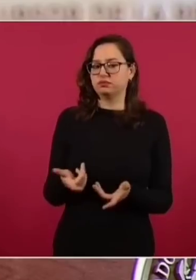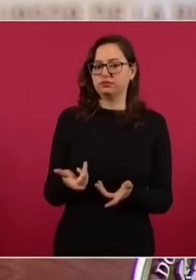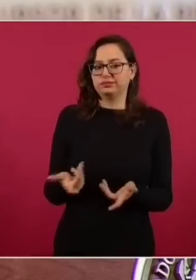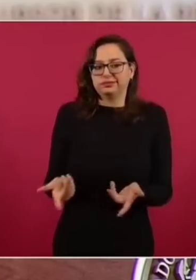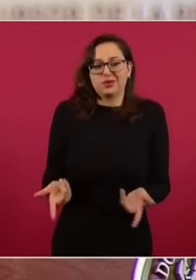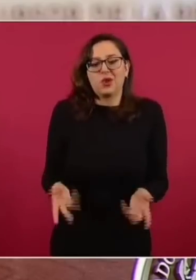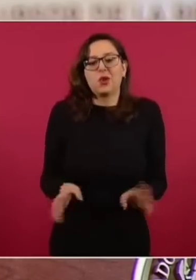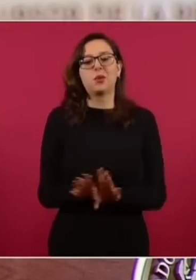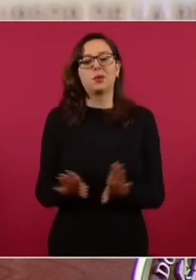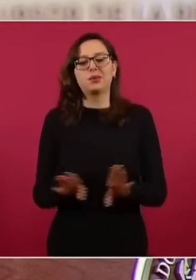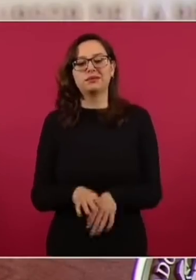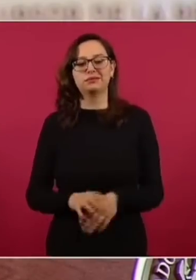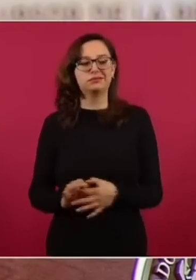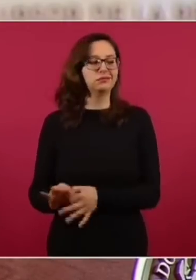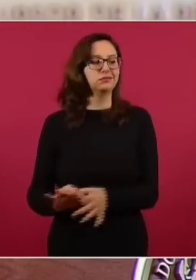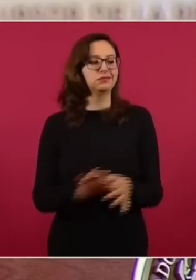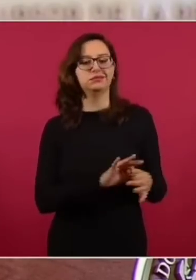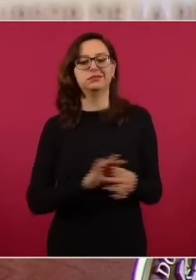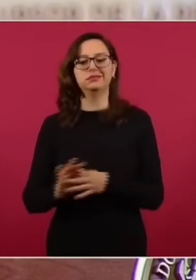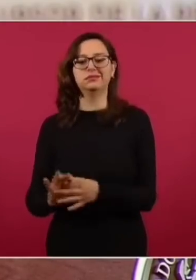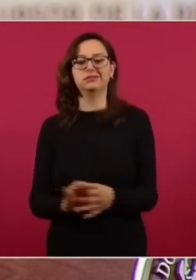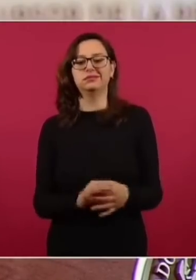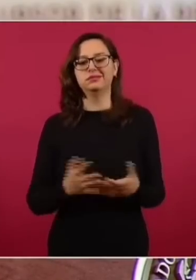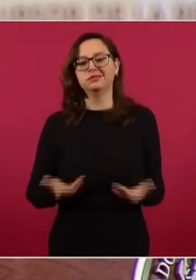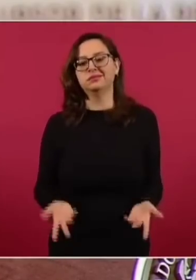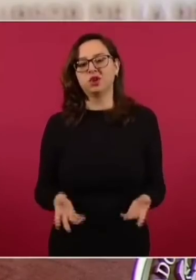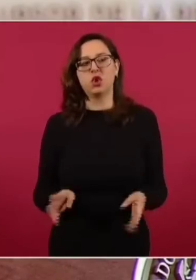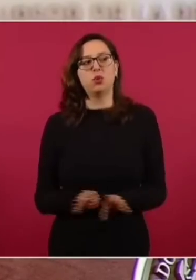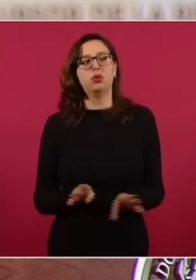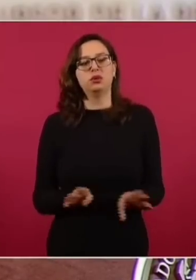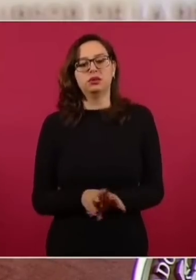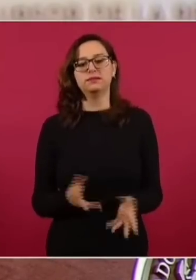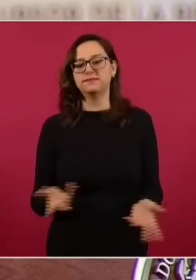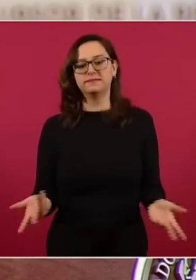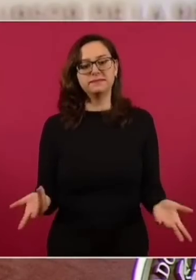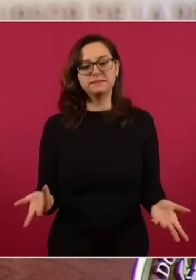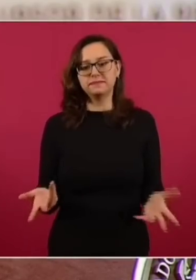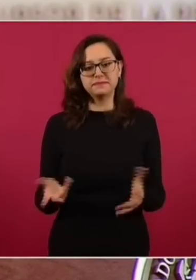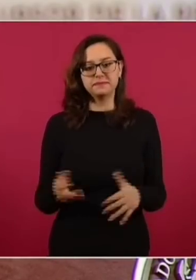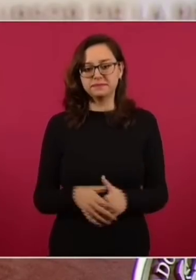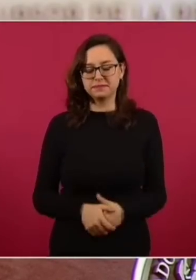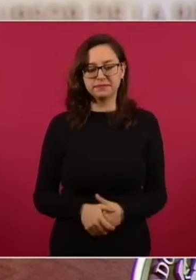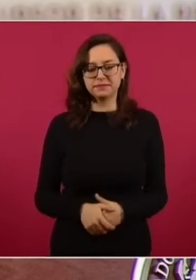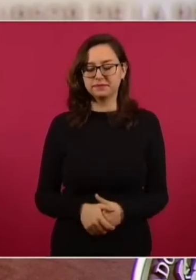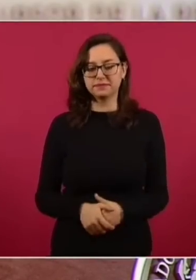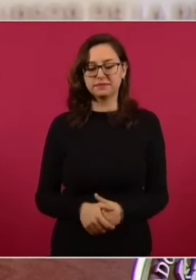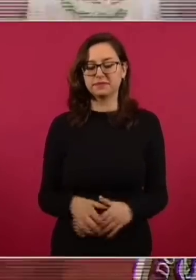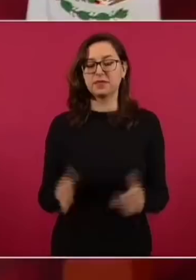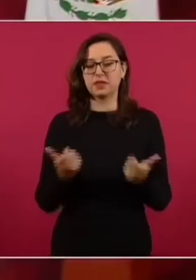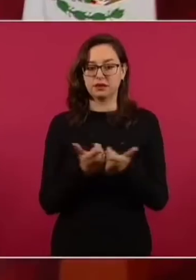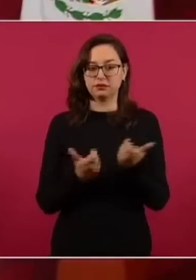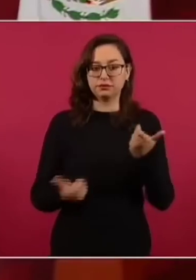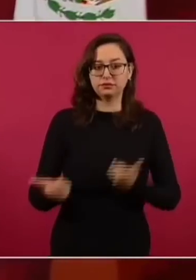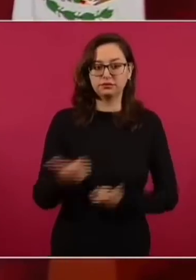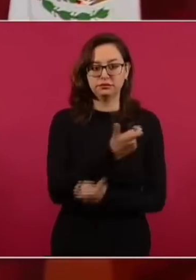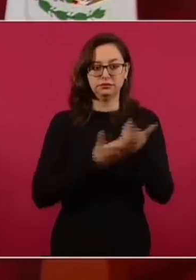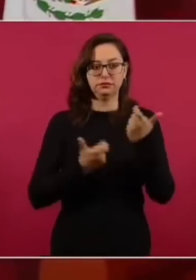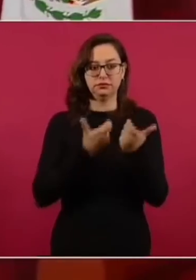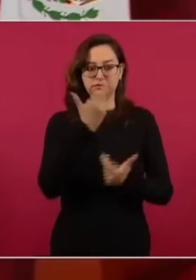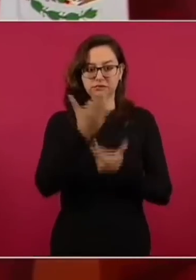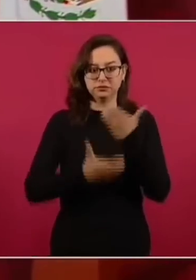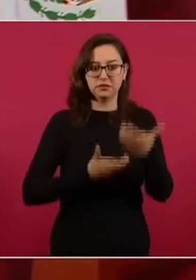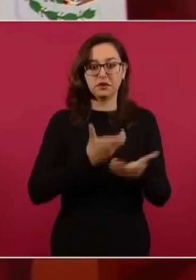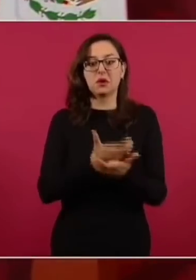pues ¿cómo vamos a dar el otro paso hacia la integración económica con respecto a la